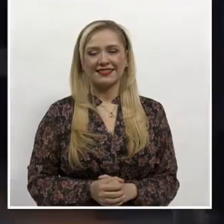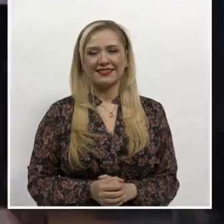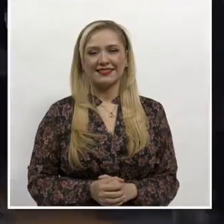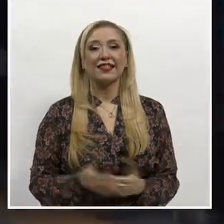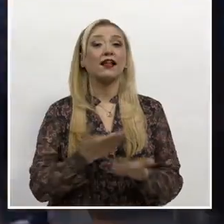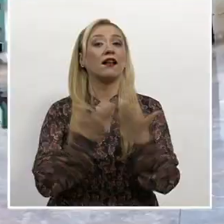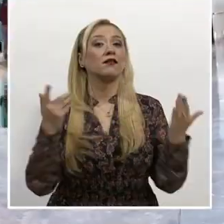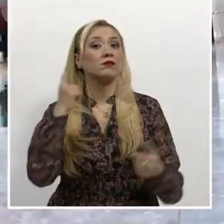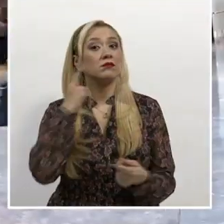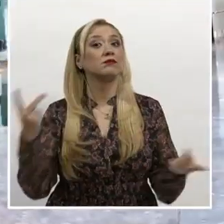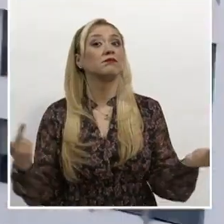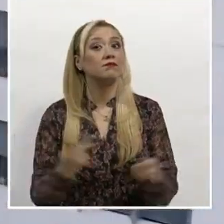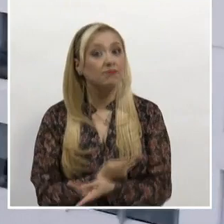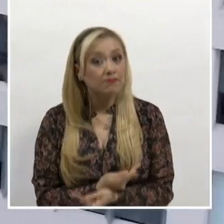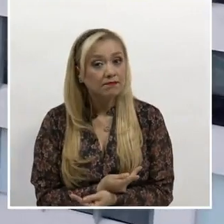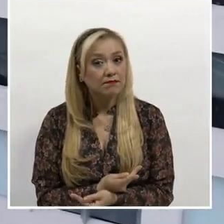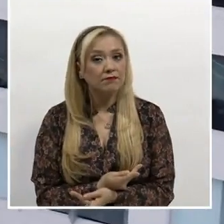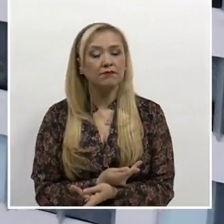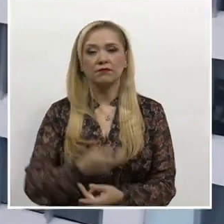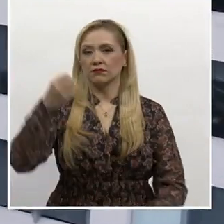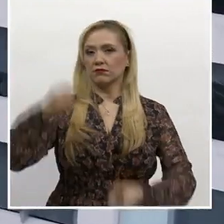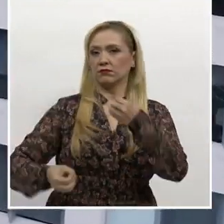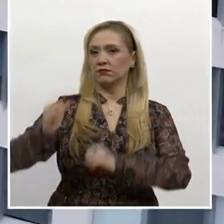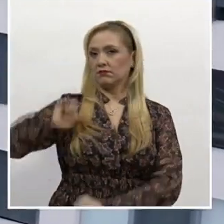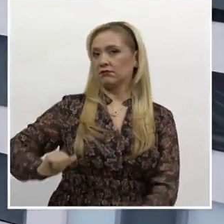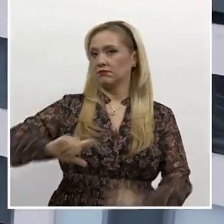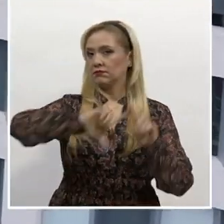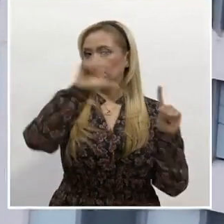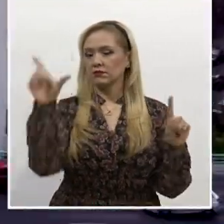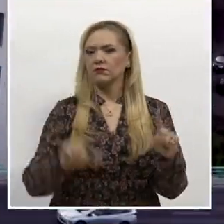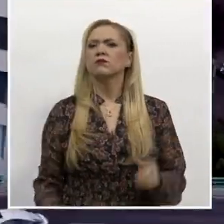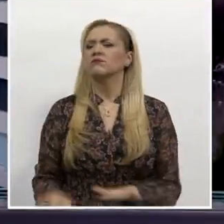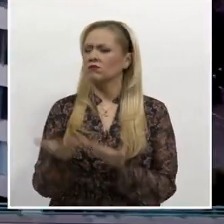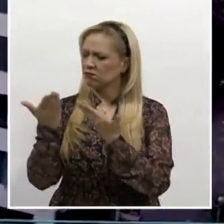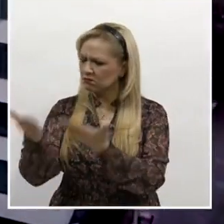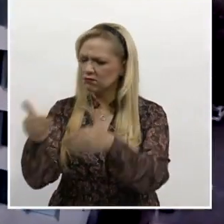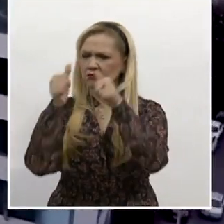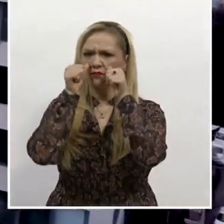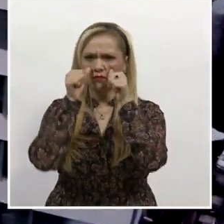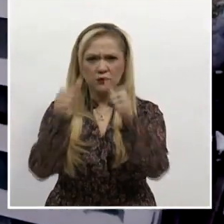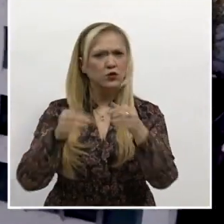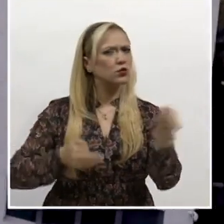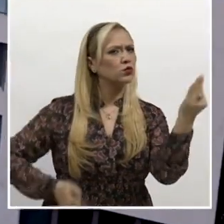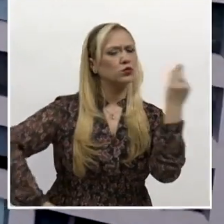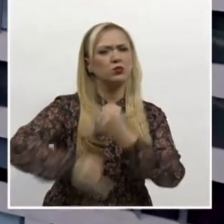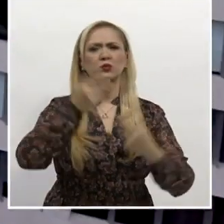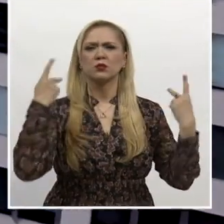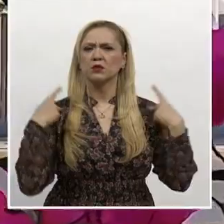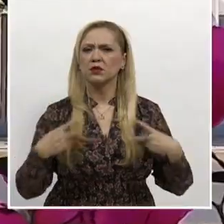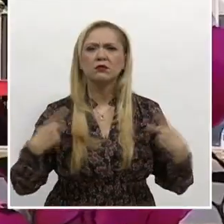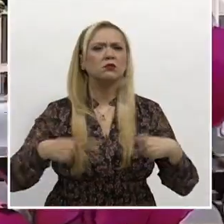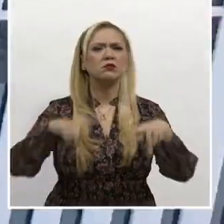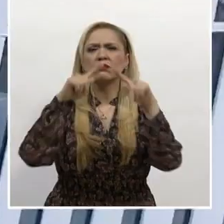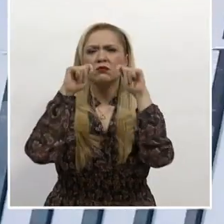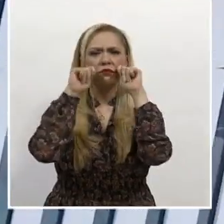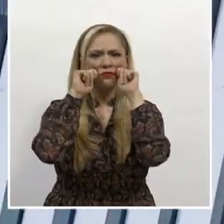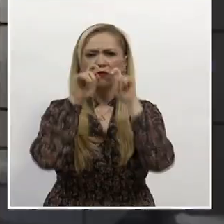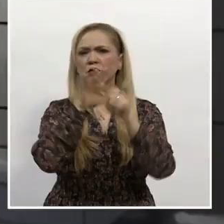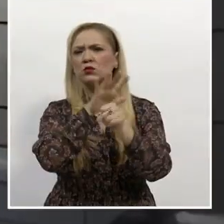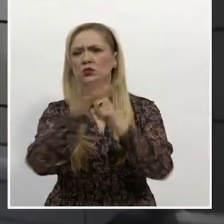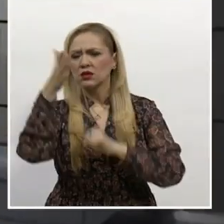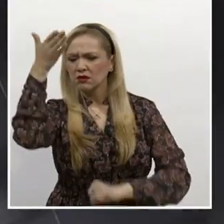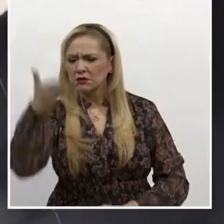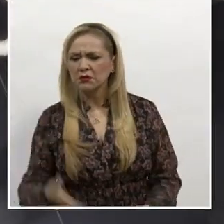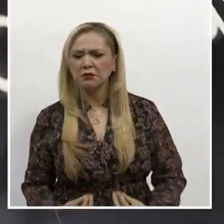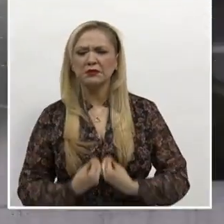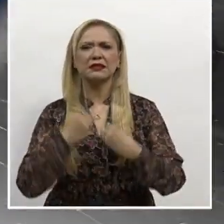Al regresar, el Poder Judicial Federal brinda acceso a la justicia a todas las personas, independientemente de su condición